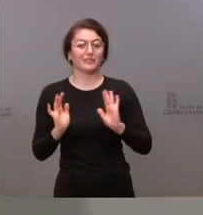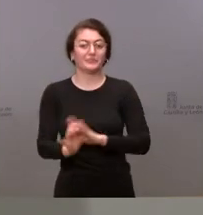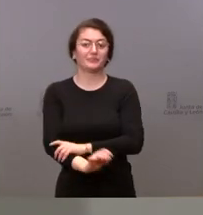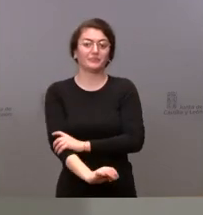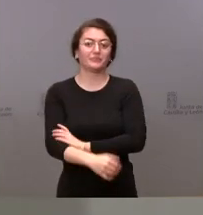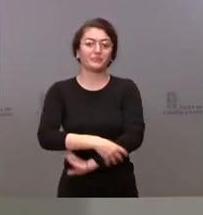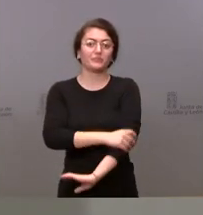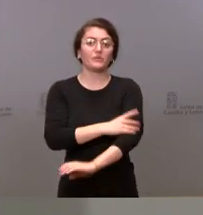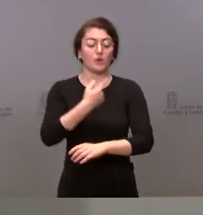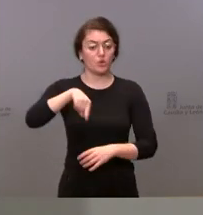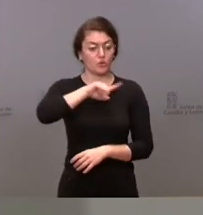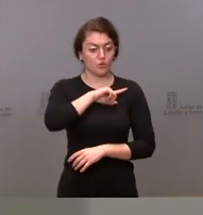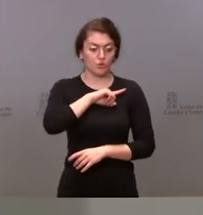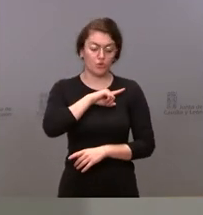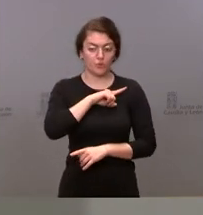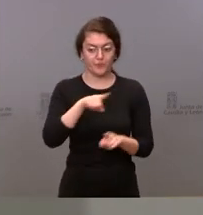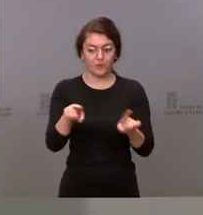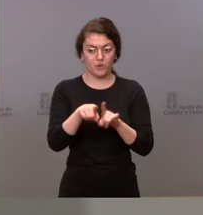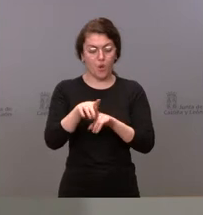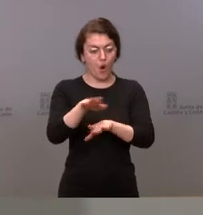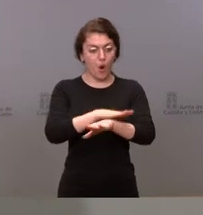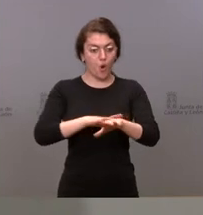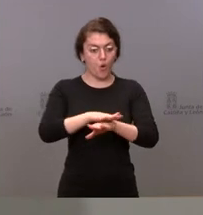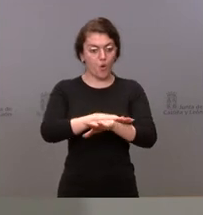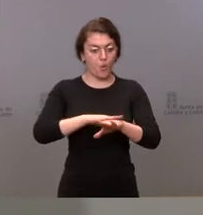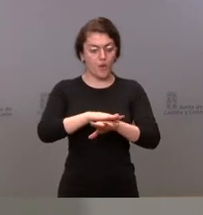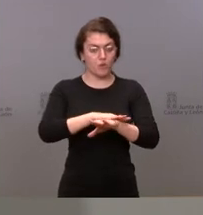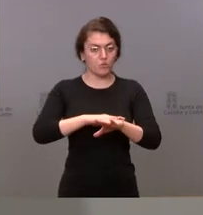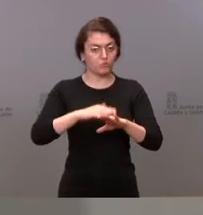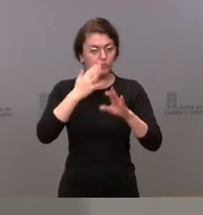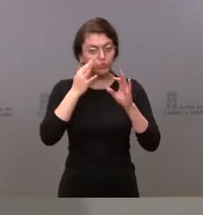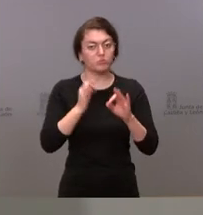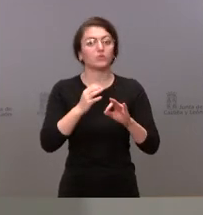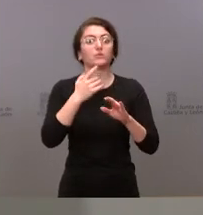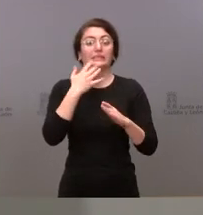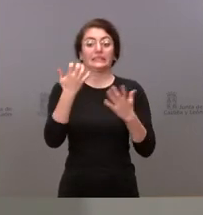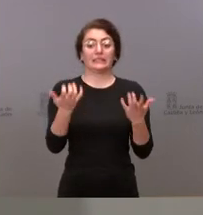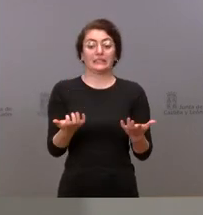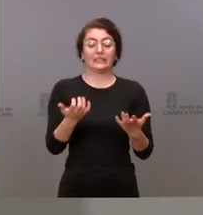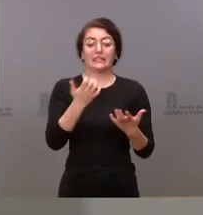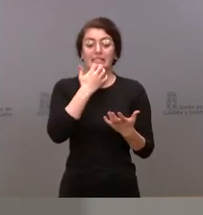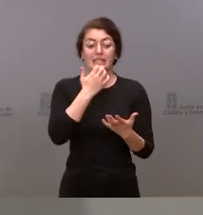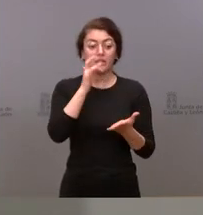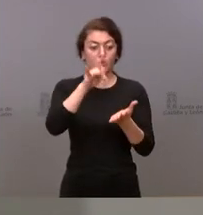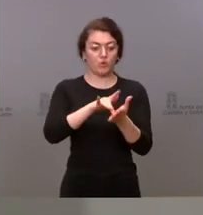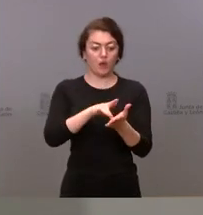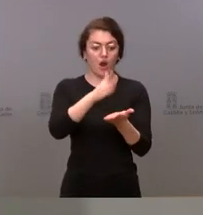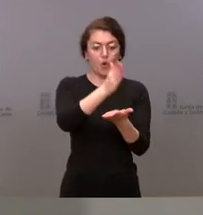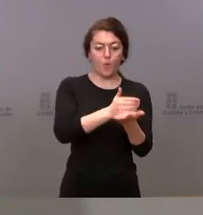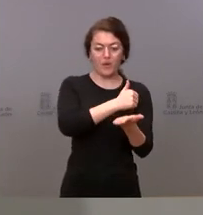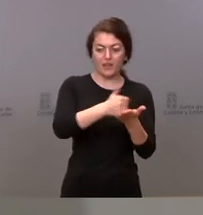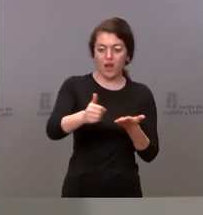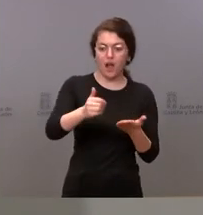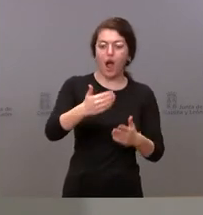nosotros somos un gobierno de diálogo y por tanto si cualquier comunidad autónoma se dirige a la Junta de Castilla y León con el ánimo de dialogar